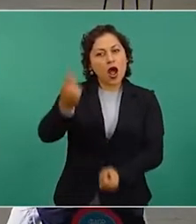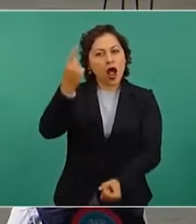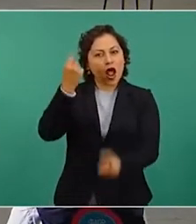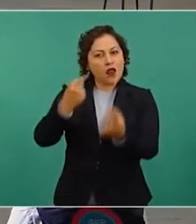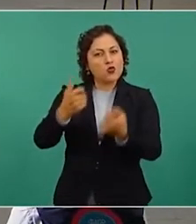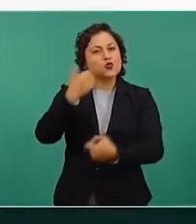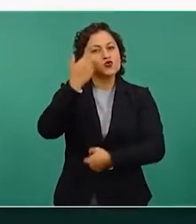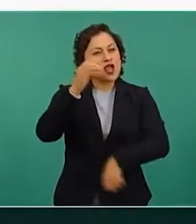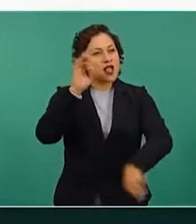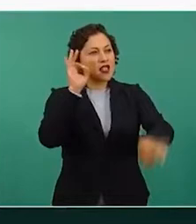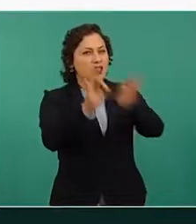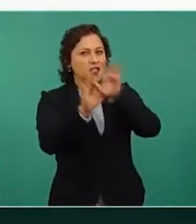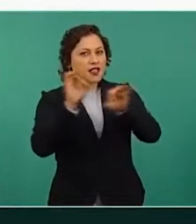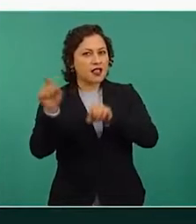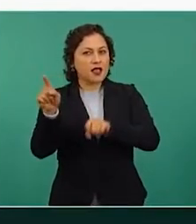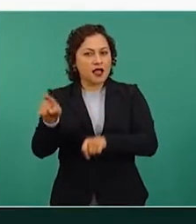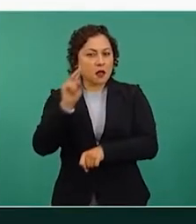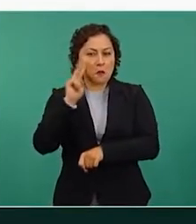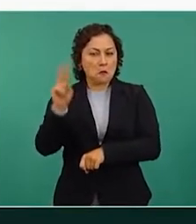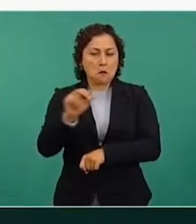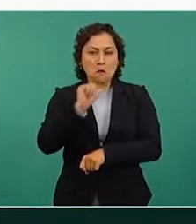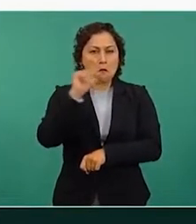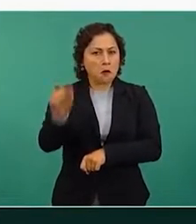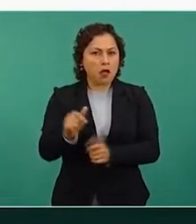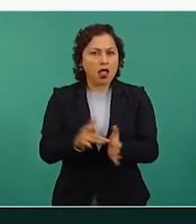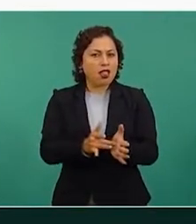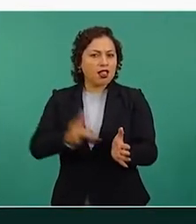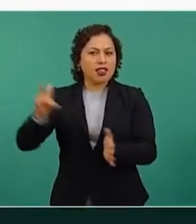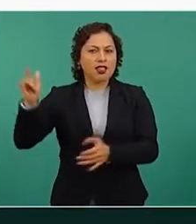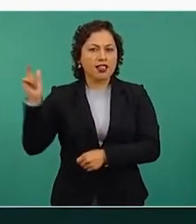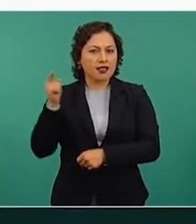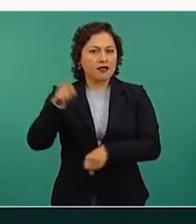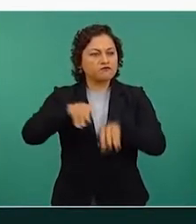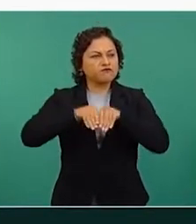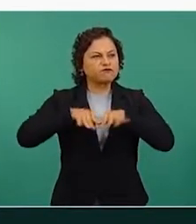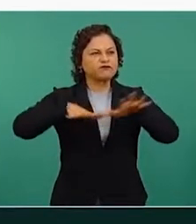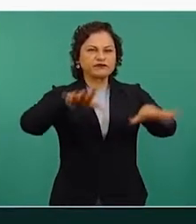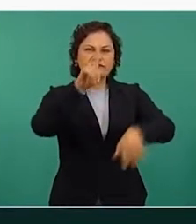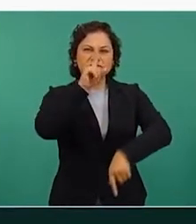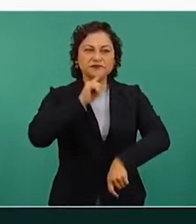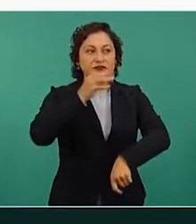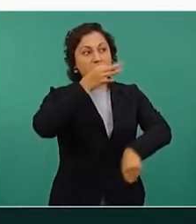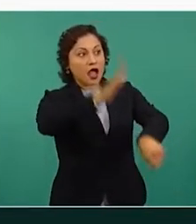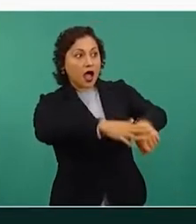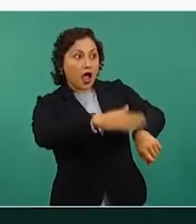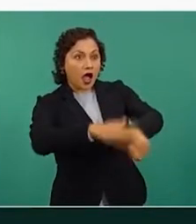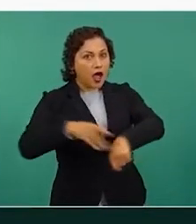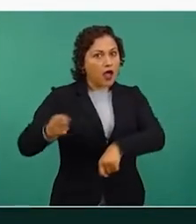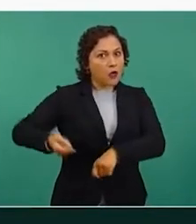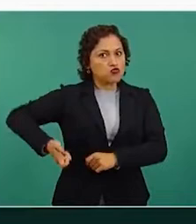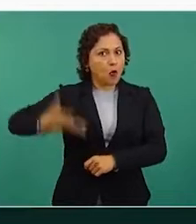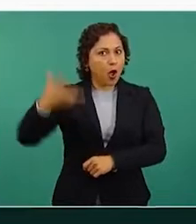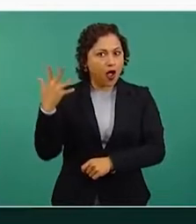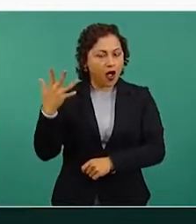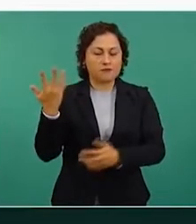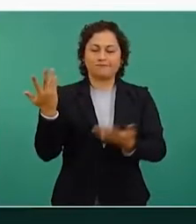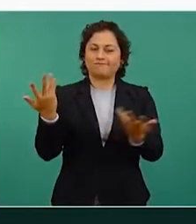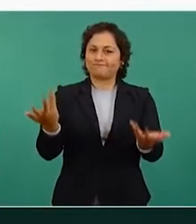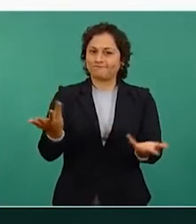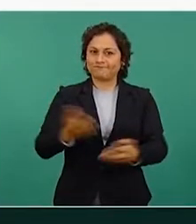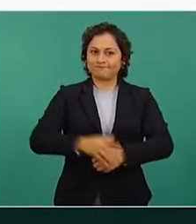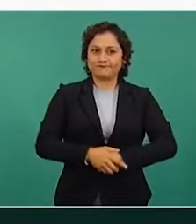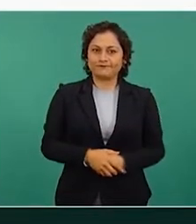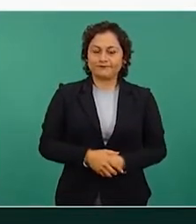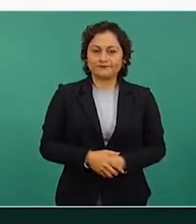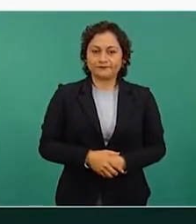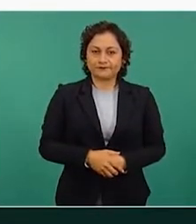enviaron mensajes a través de redes sociales reproduciendo mentiras y alertando sobre los supuestos precios del gas bienestar.